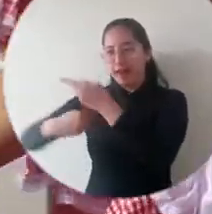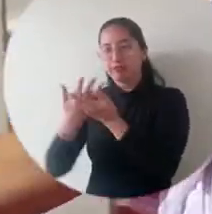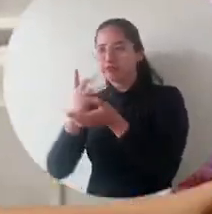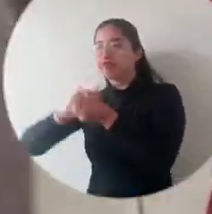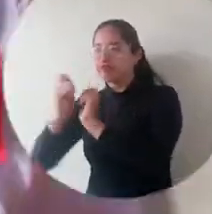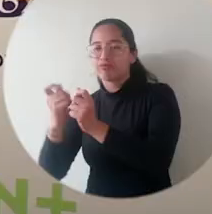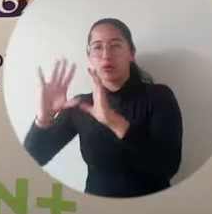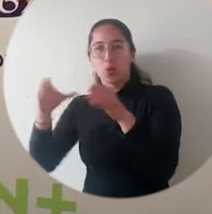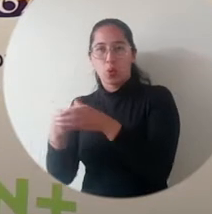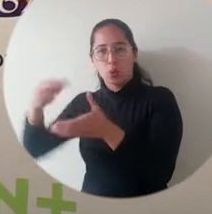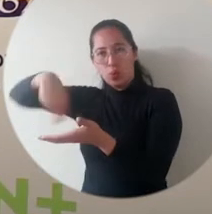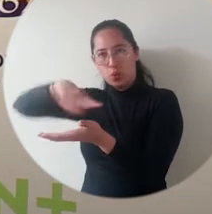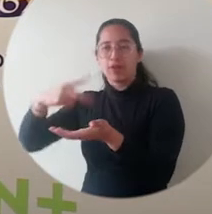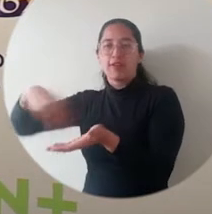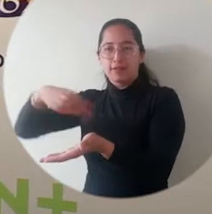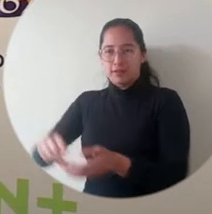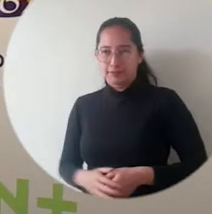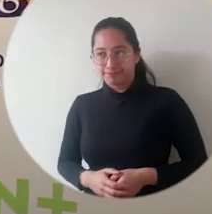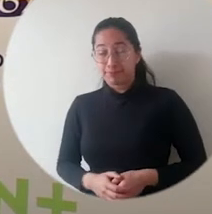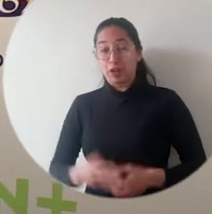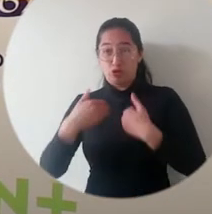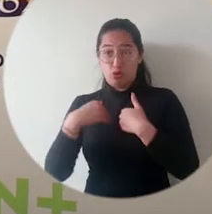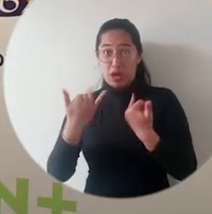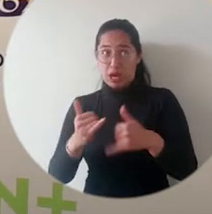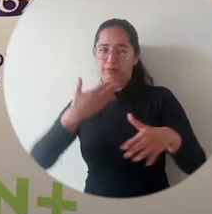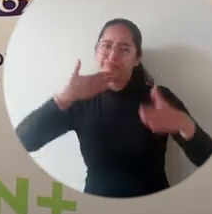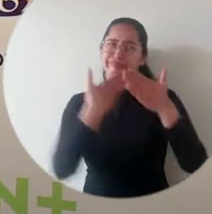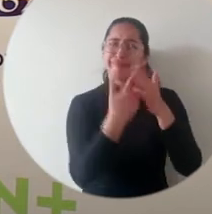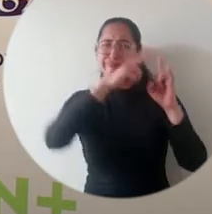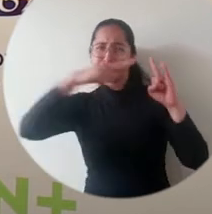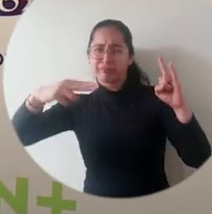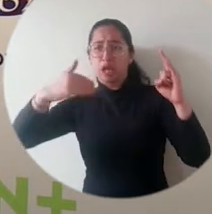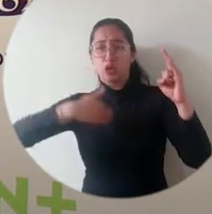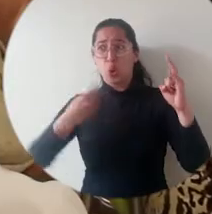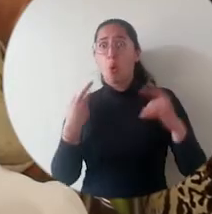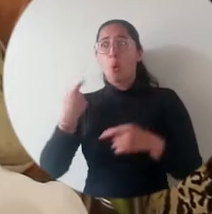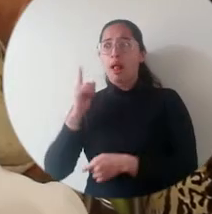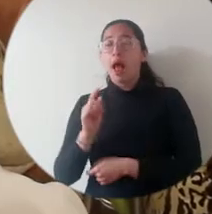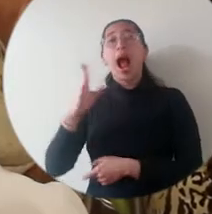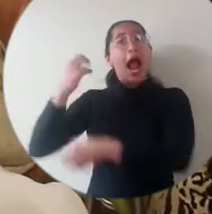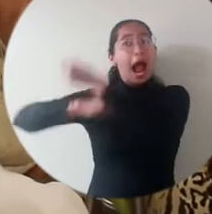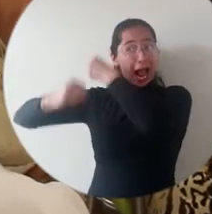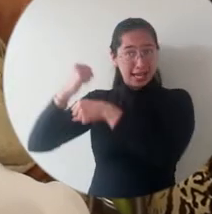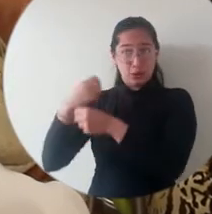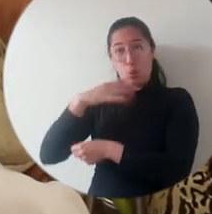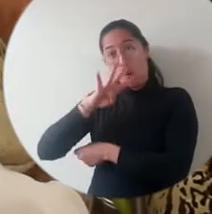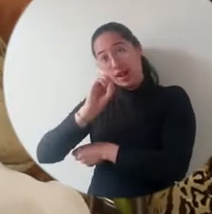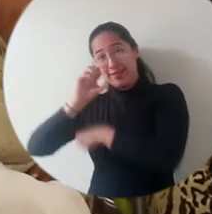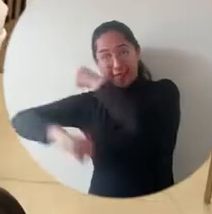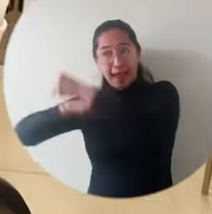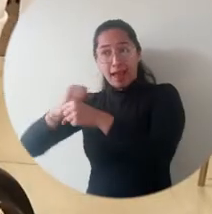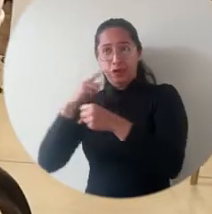que pasaron por el Grupo de Danzas. La Universidad del Magdalena yo le debo todo lo que tengo porque fueron 40 años que caminé por estos senderos.